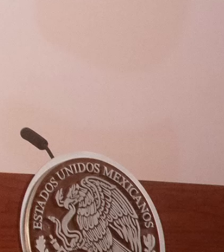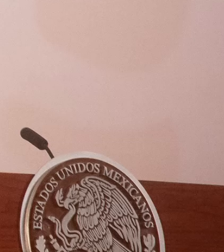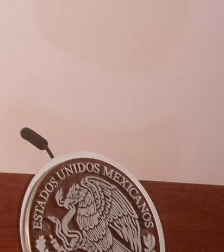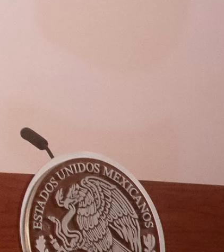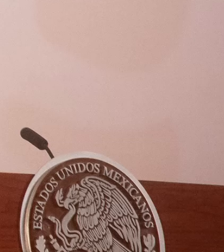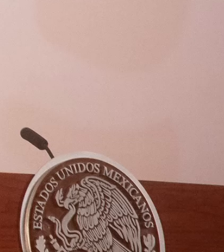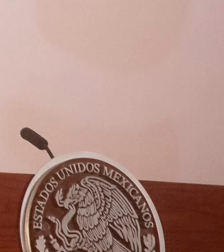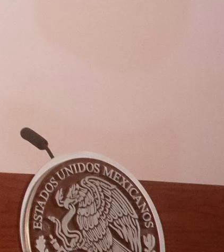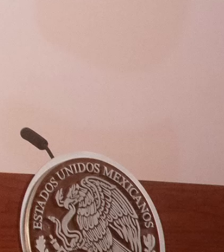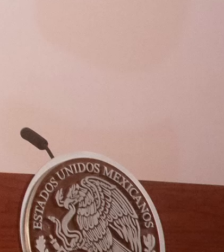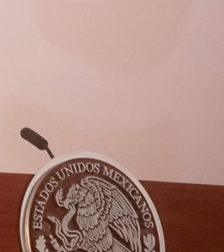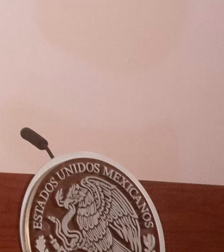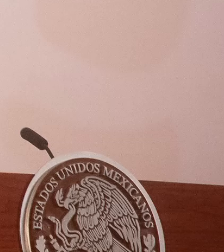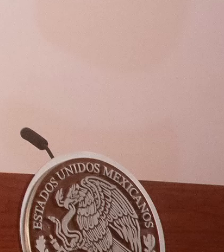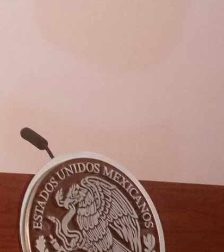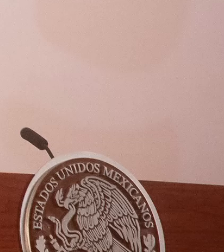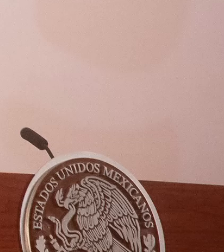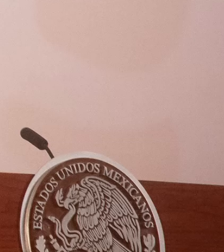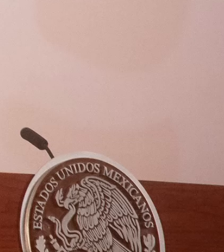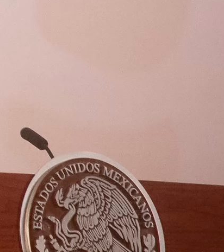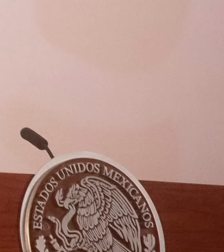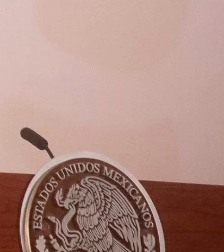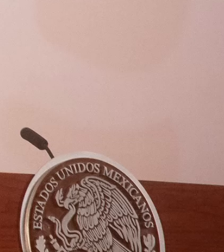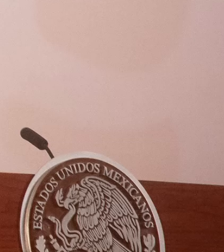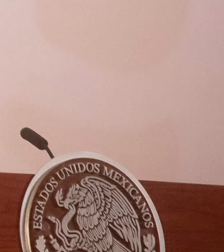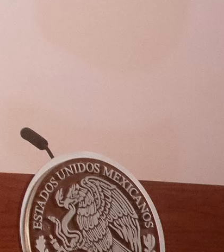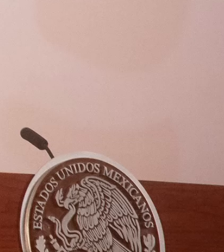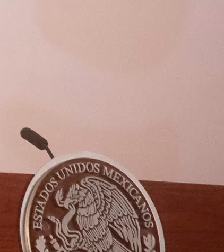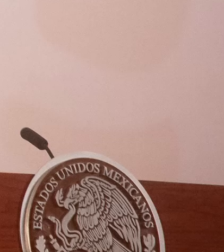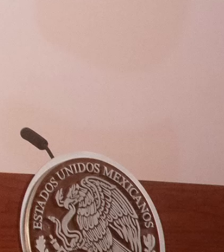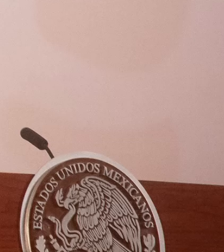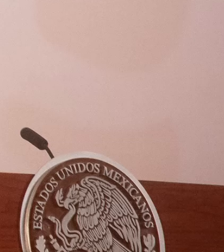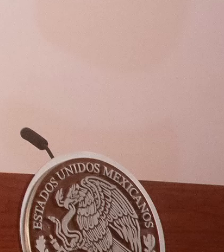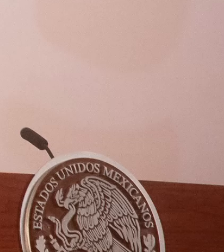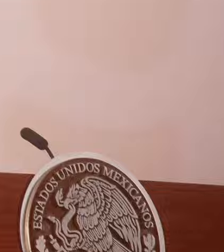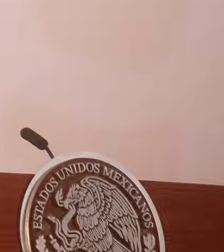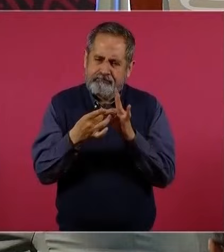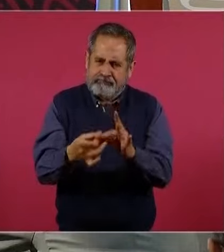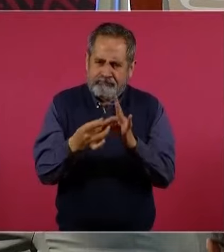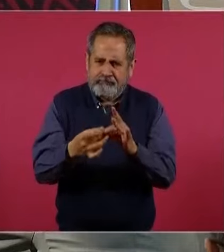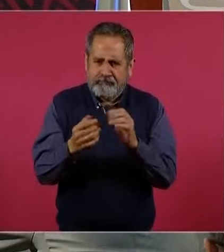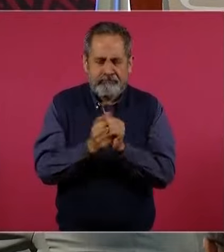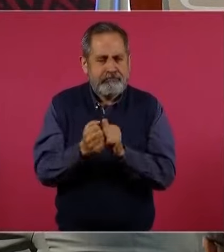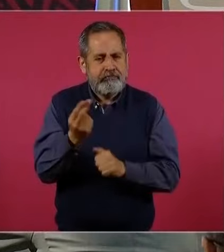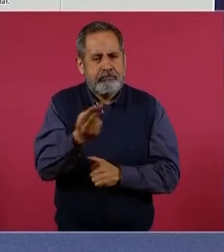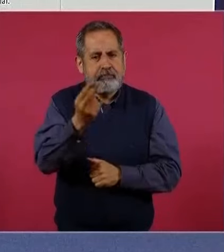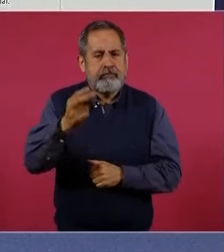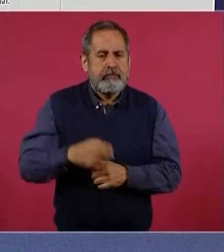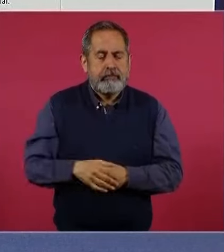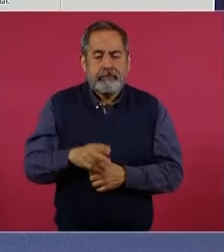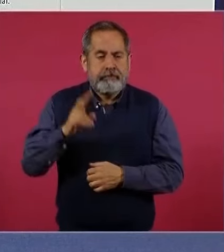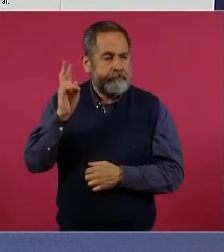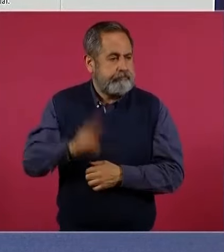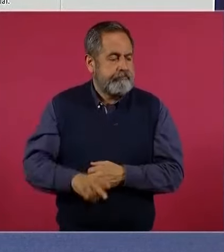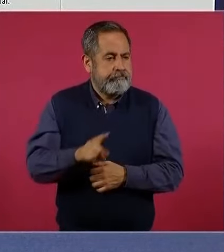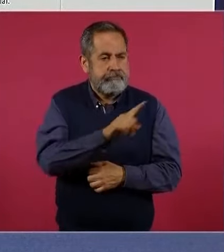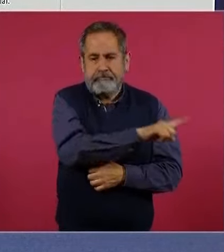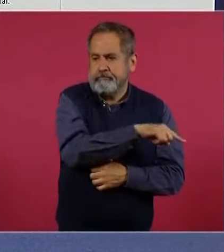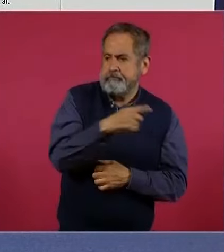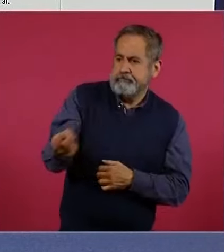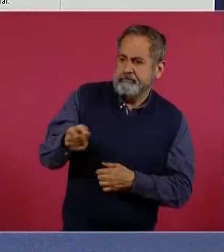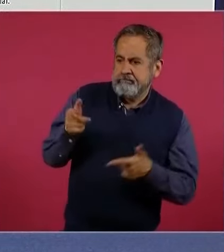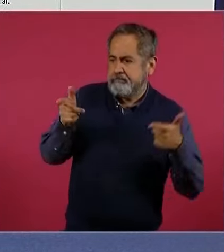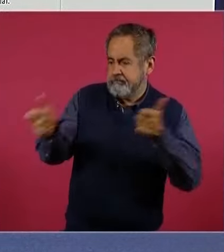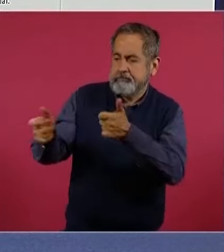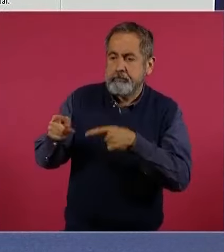Dice, estimado amigo, en primer término quiero expresarle mi solidaridad por el cobarde atentado que usted supo